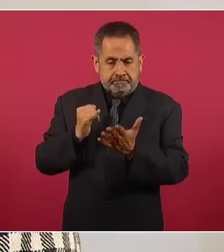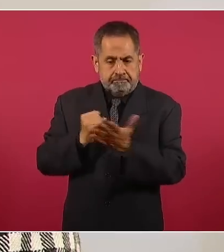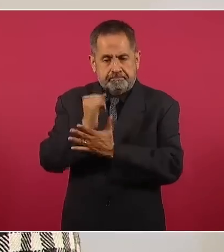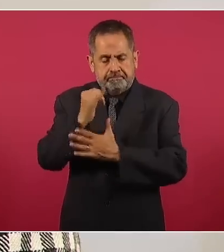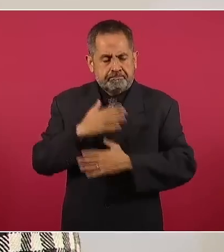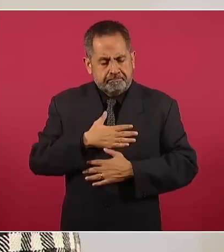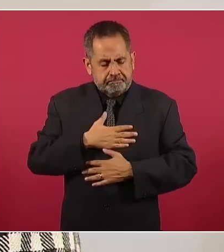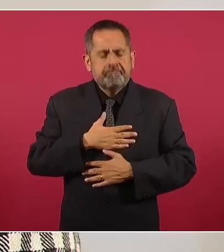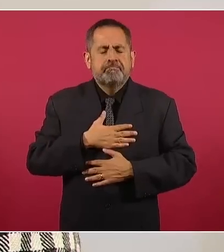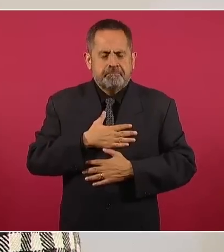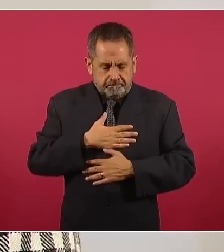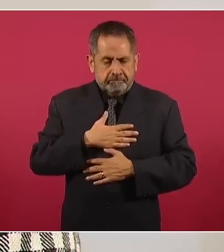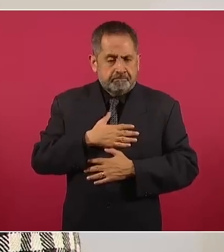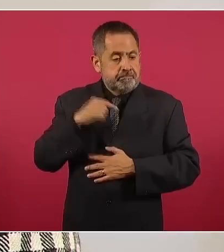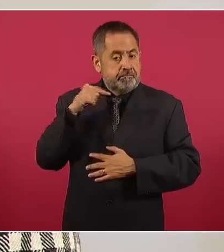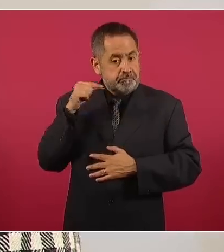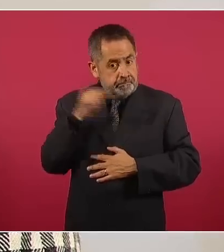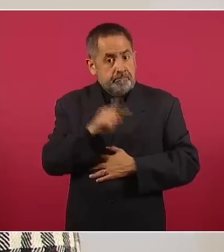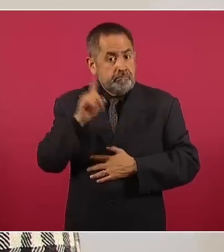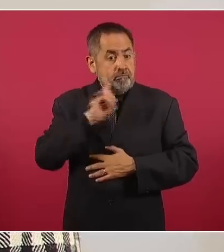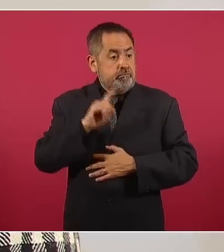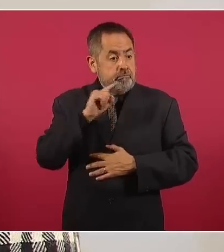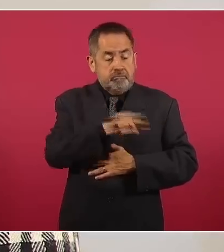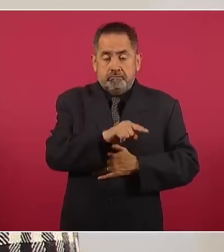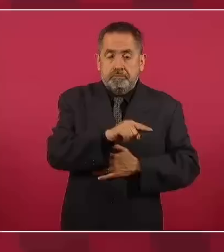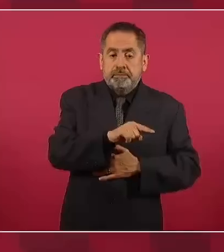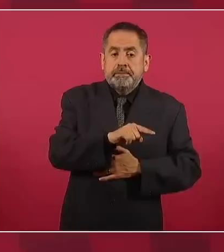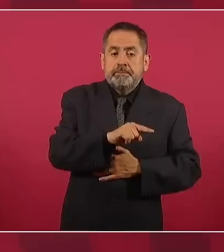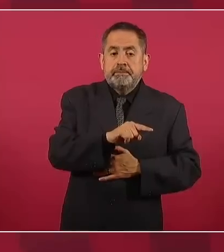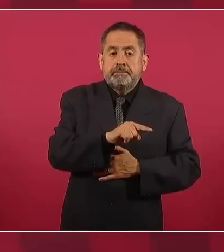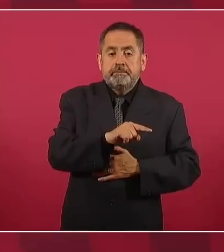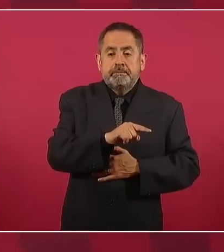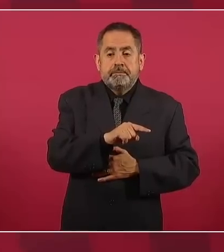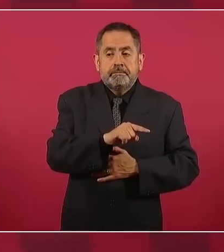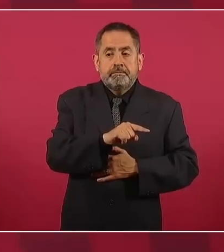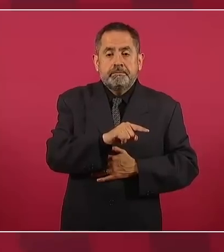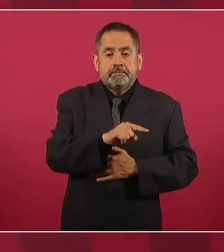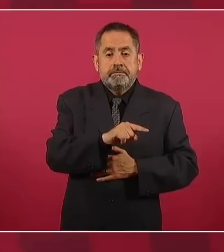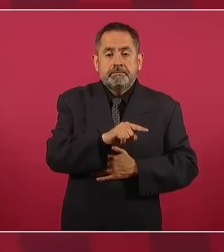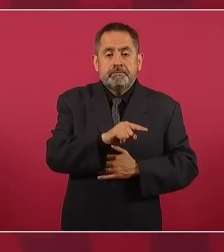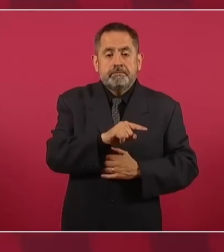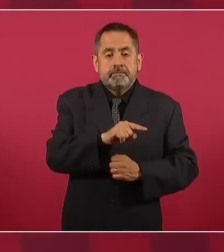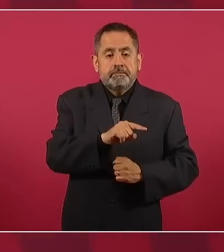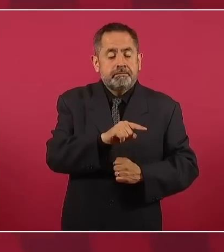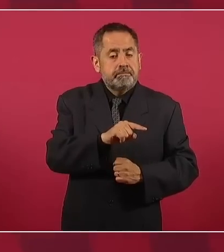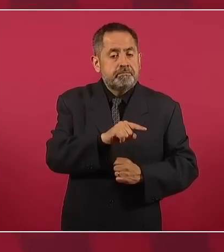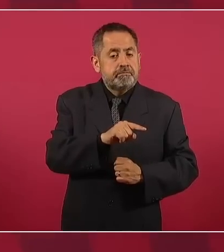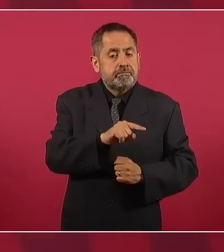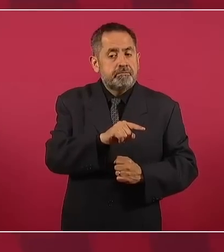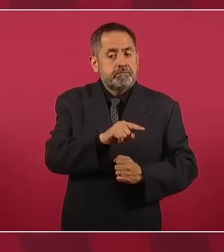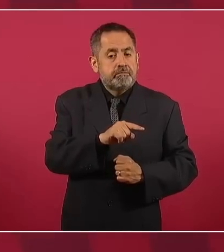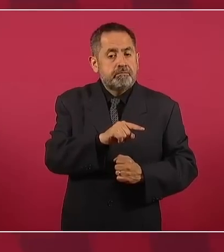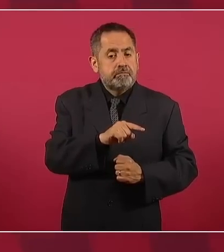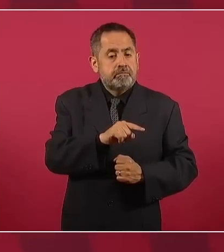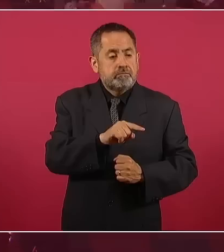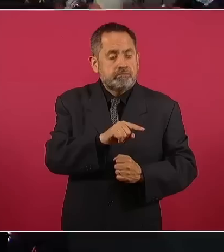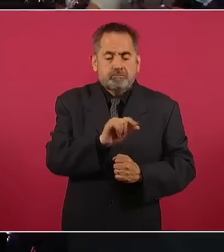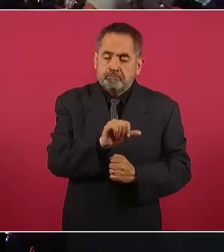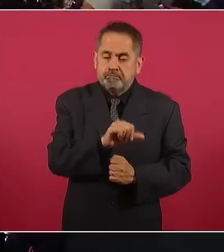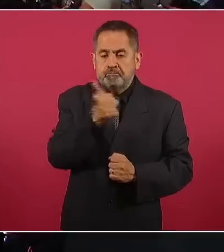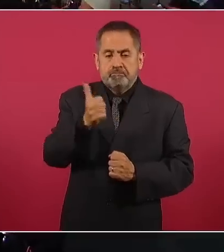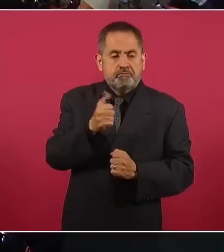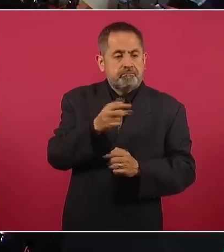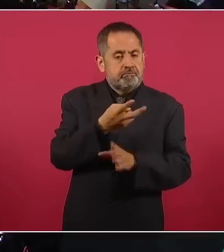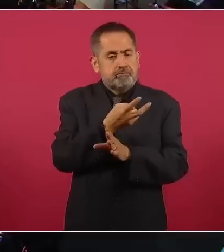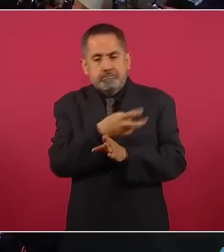otra tarea,